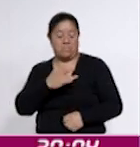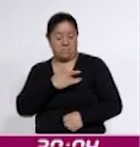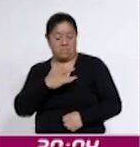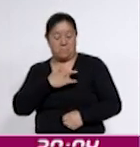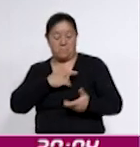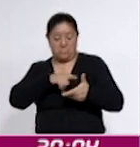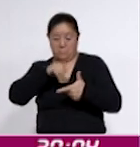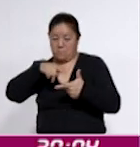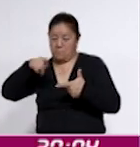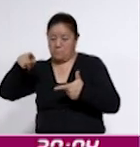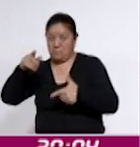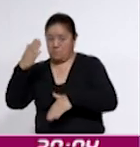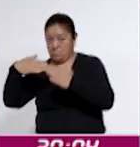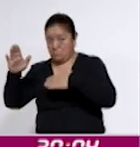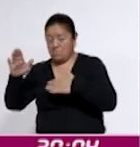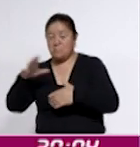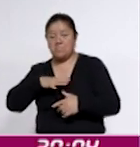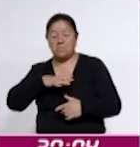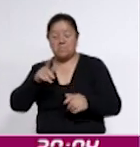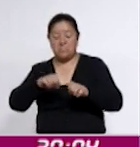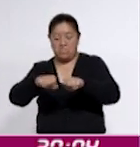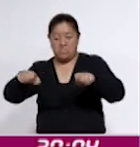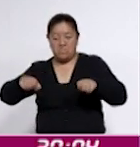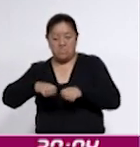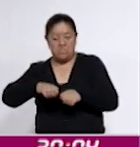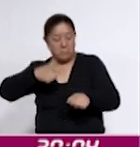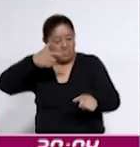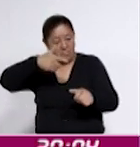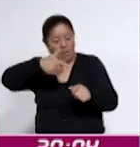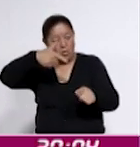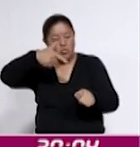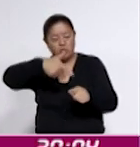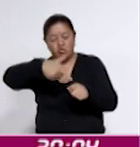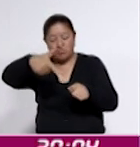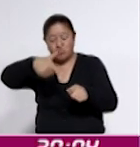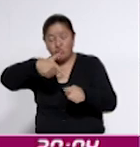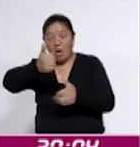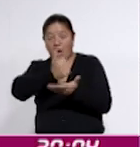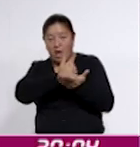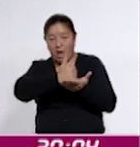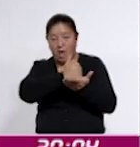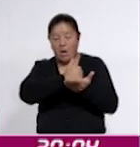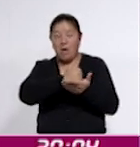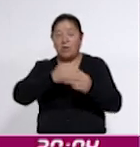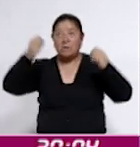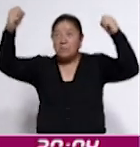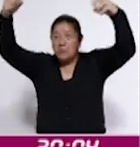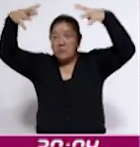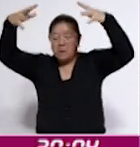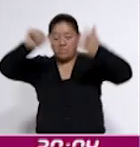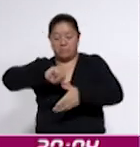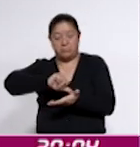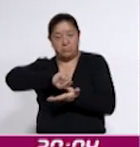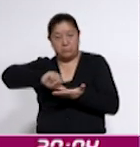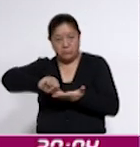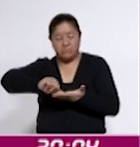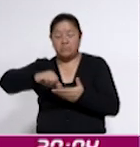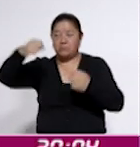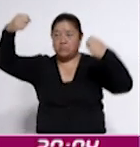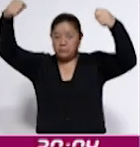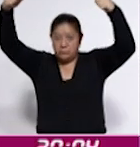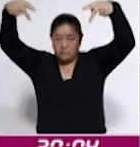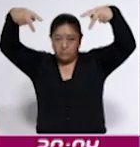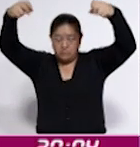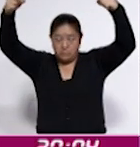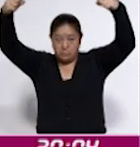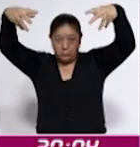láser terapéutico, lámpara quirúrgica doble LED, lámpara de hendidura para